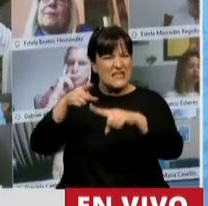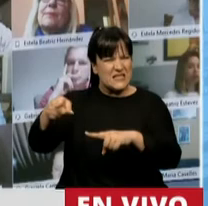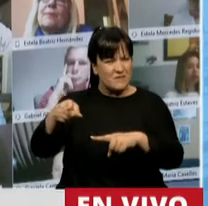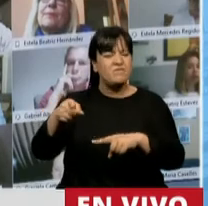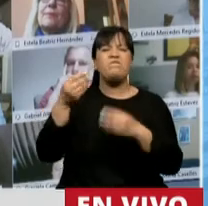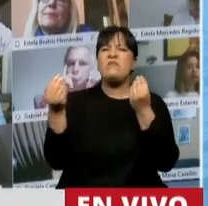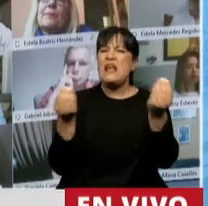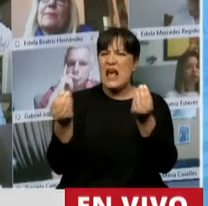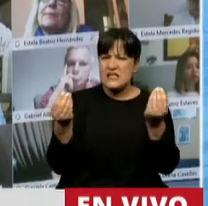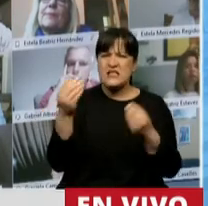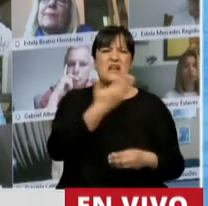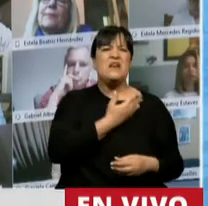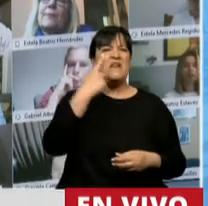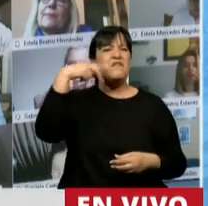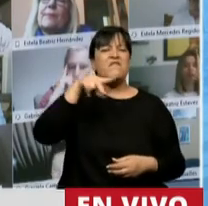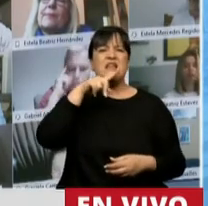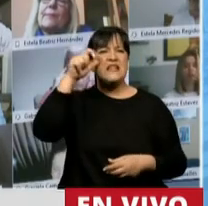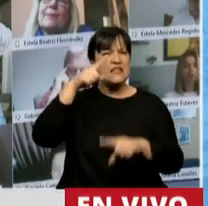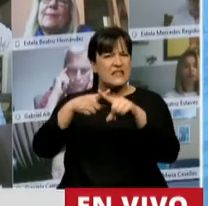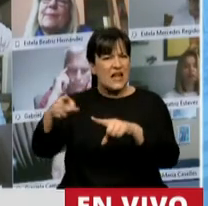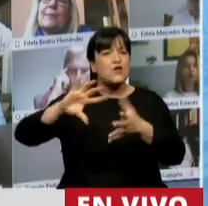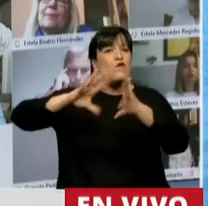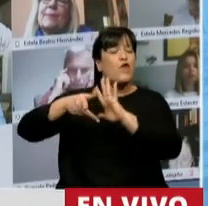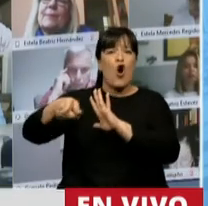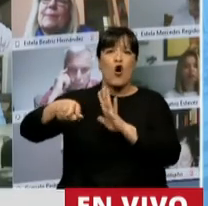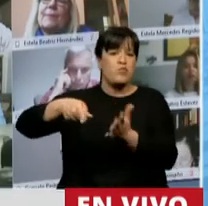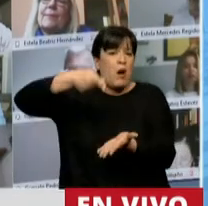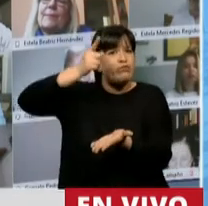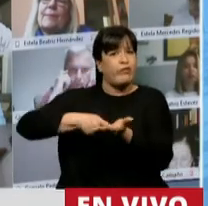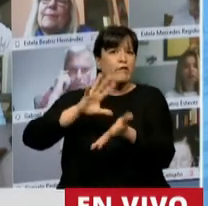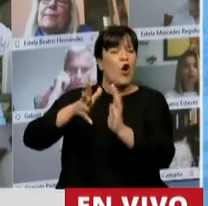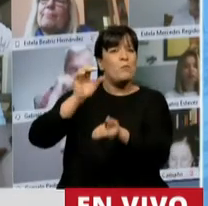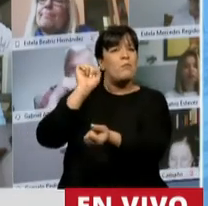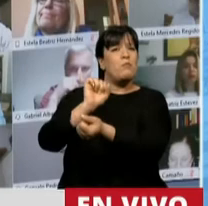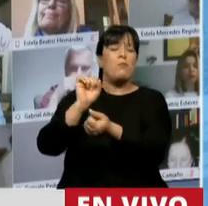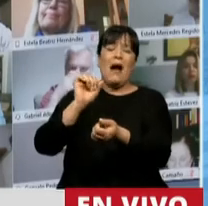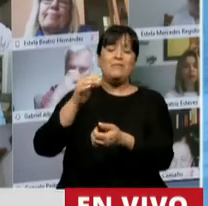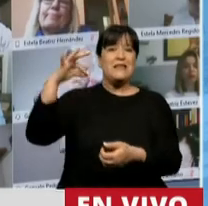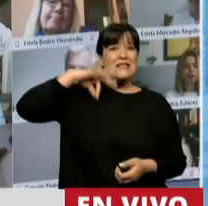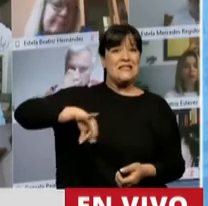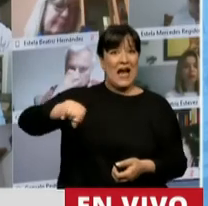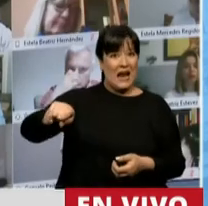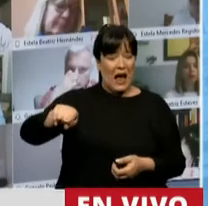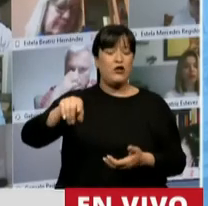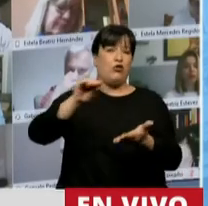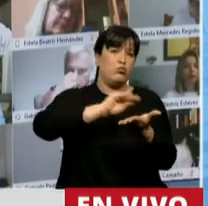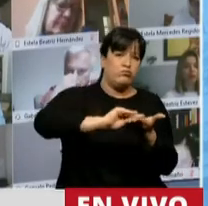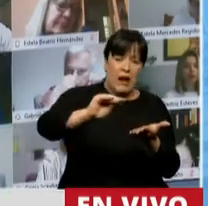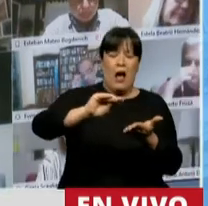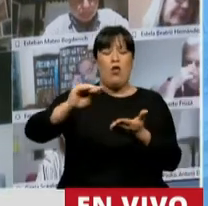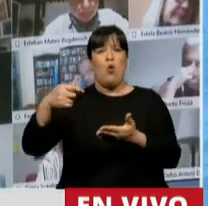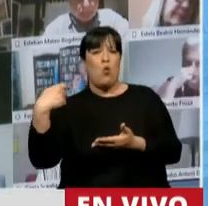una manera de establecer la esclavitud del salario del empleado y del jubilado,